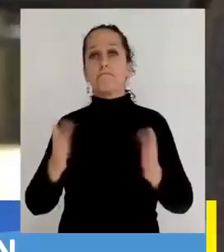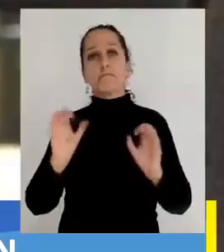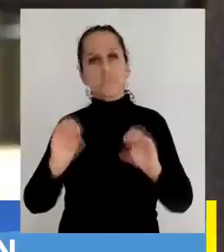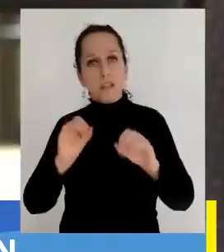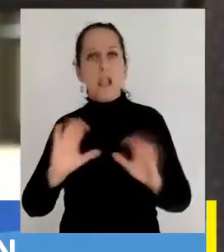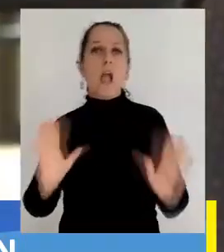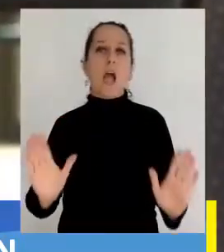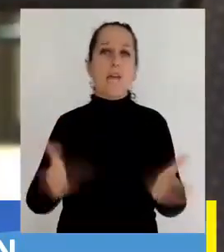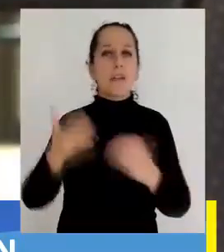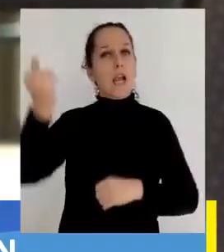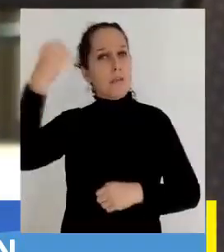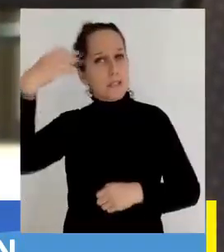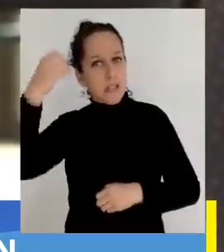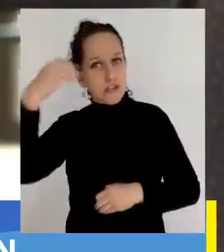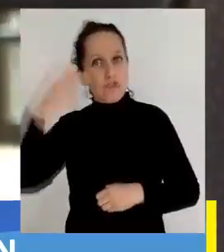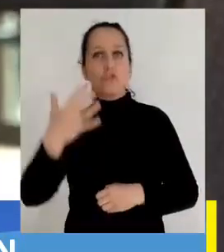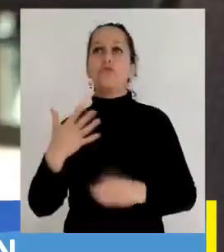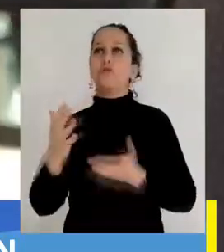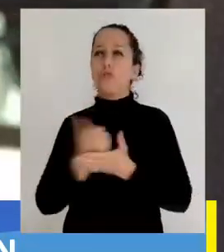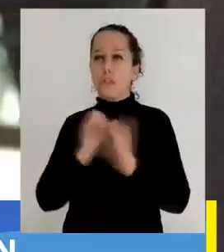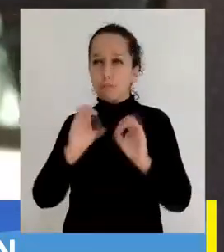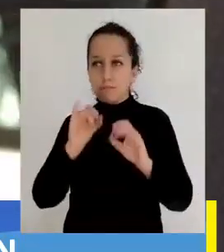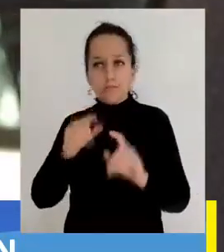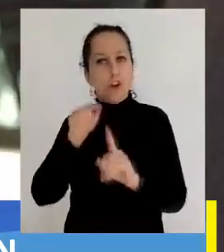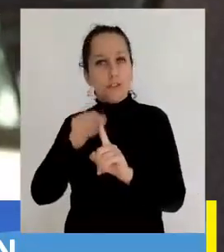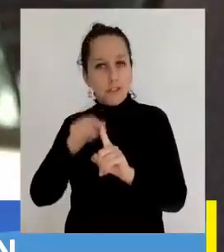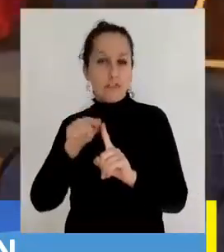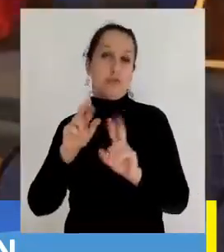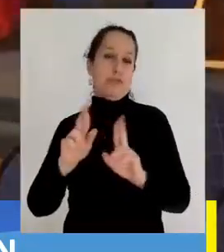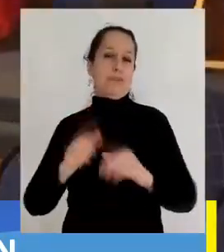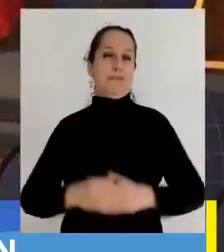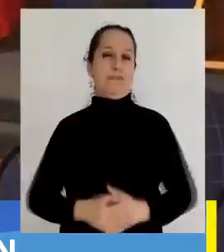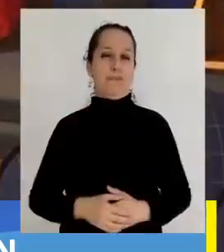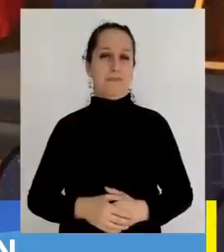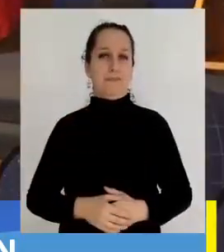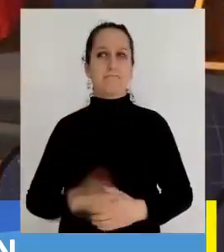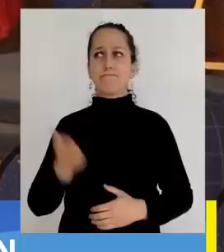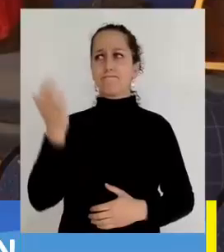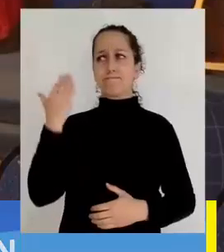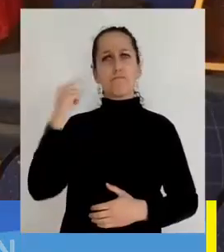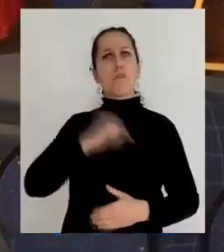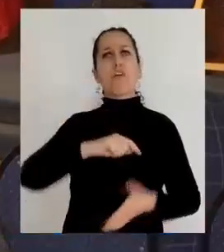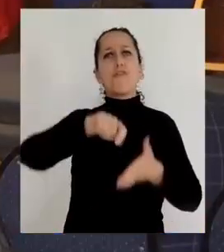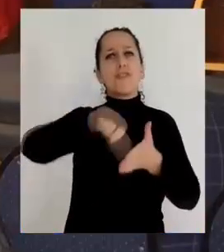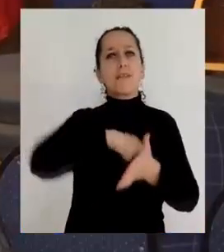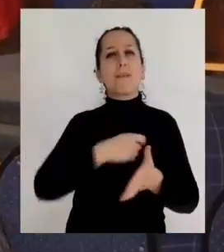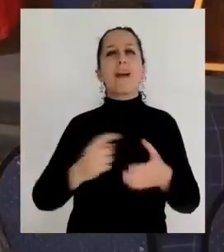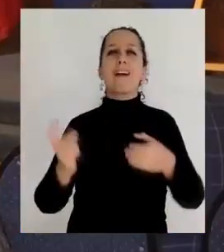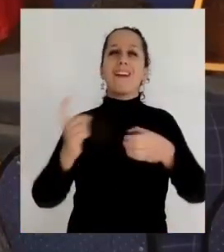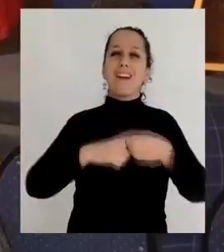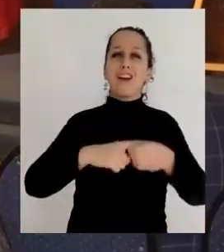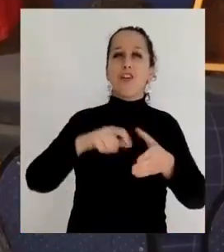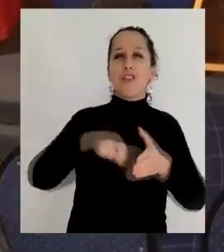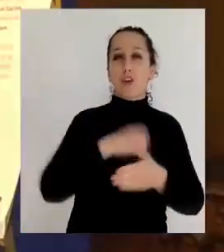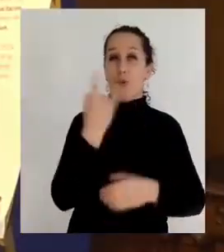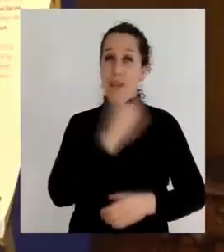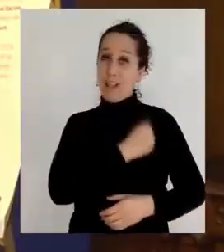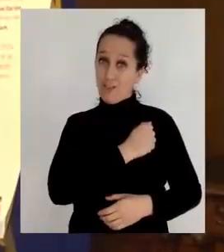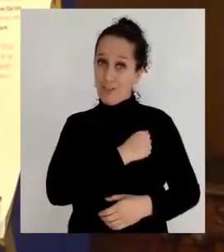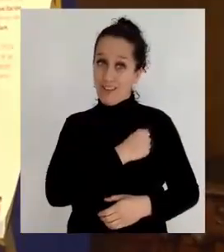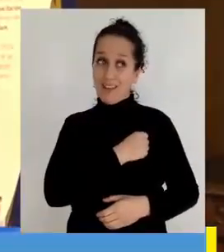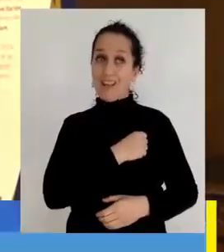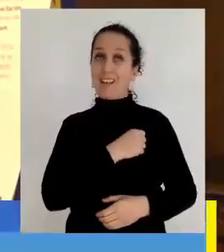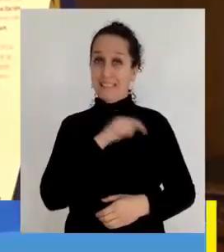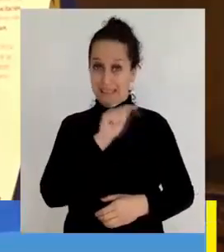herramientas, habilidades y capacitaciones para lograr este objetivo. Días atrás estábamos firmando un convenio de colaboración con la